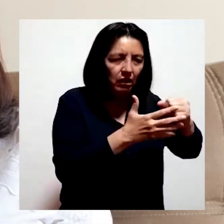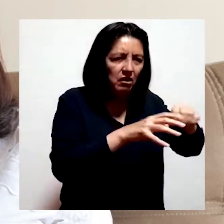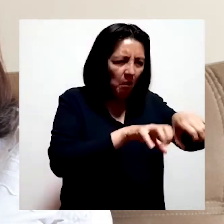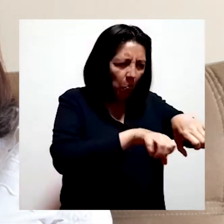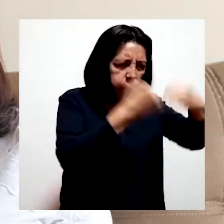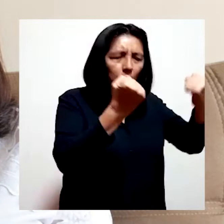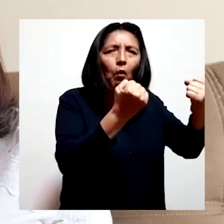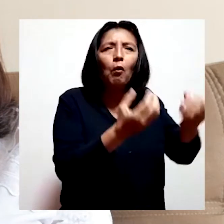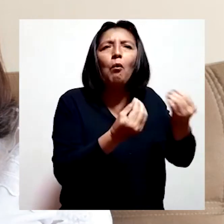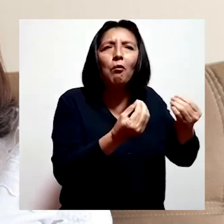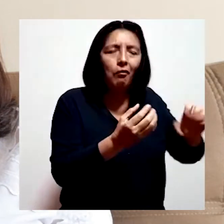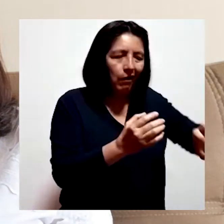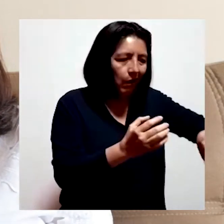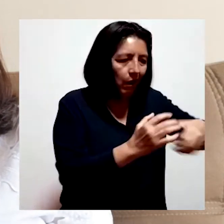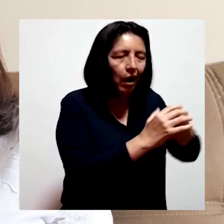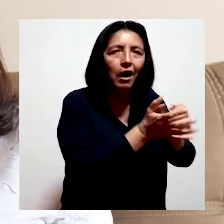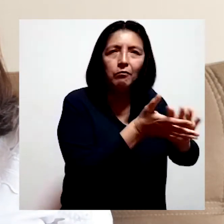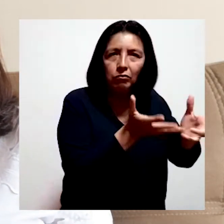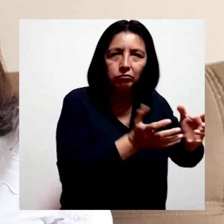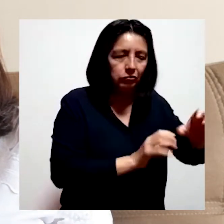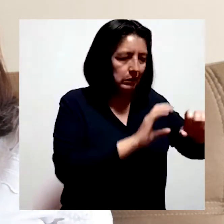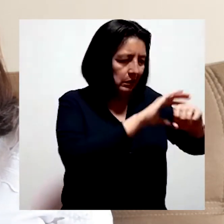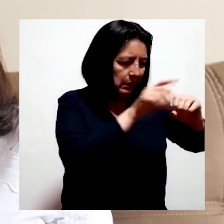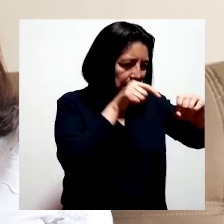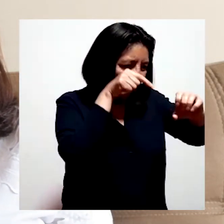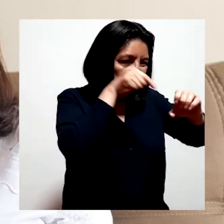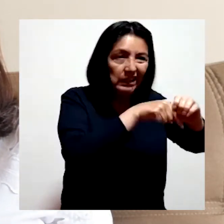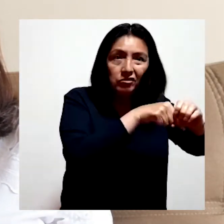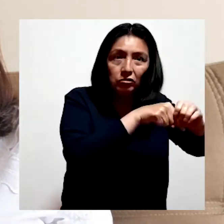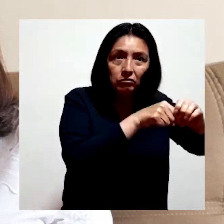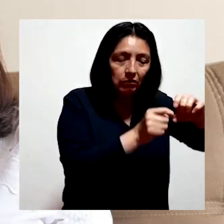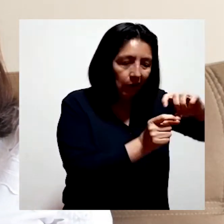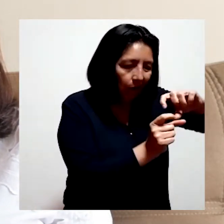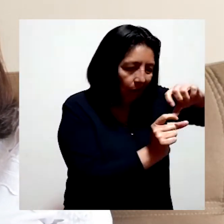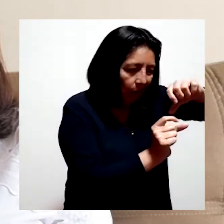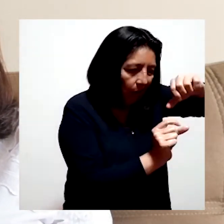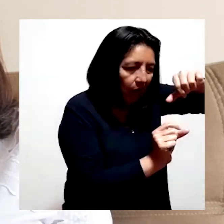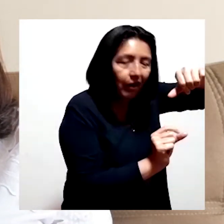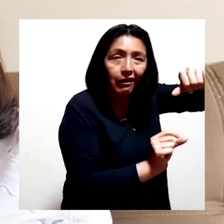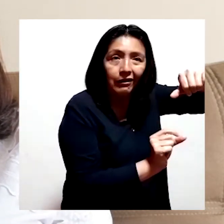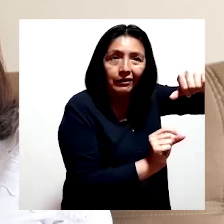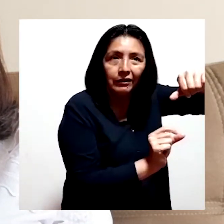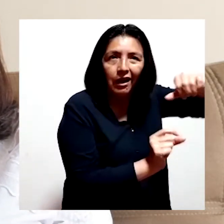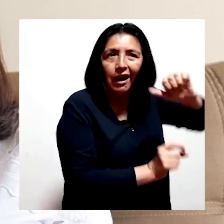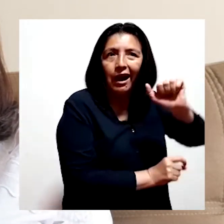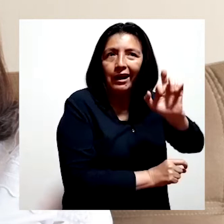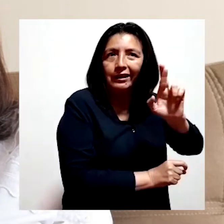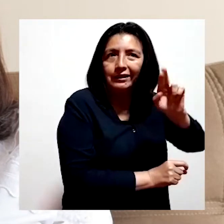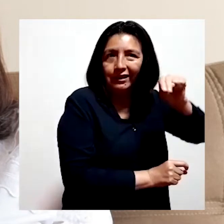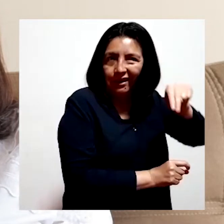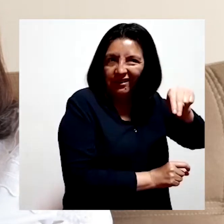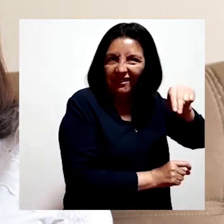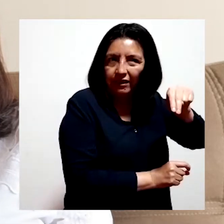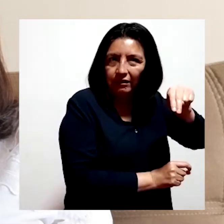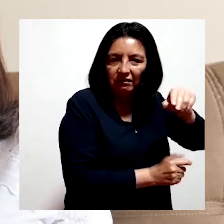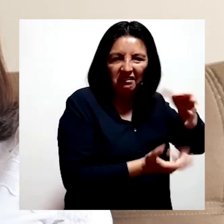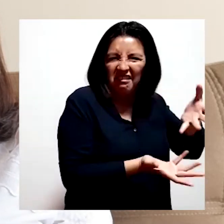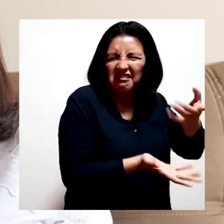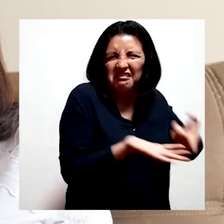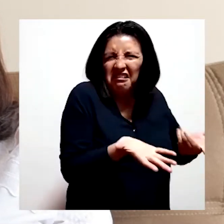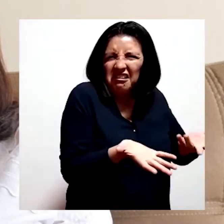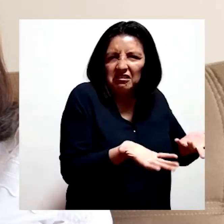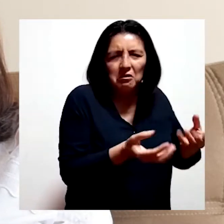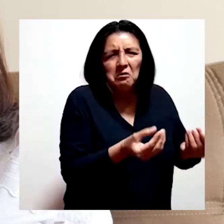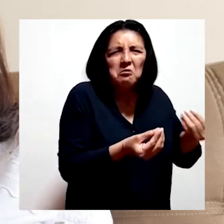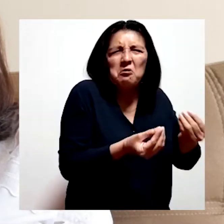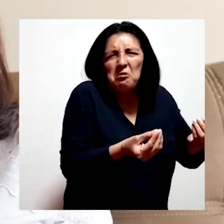fácilmente con el jabón. En su interior se encuentra su material genético o ARN, que viene a ser